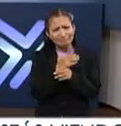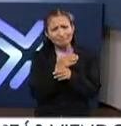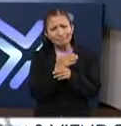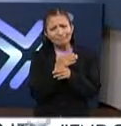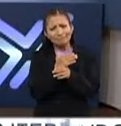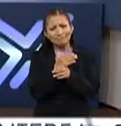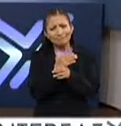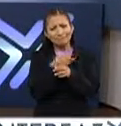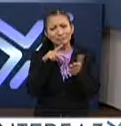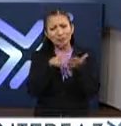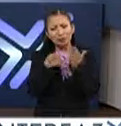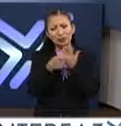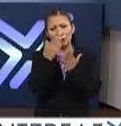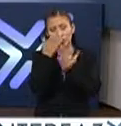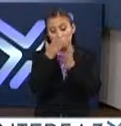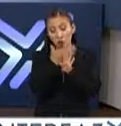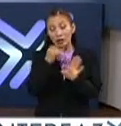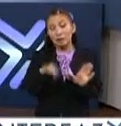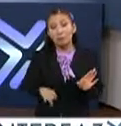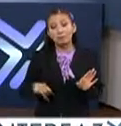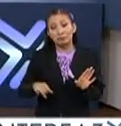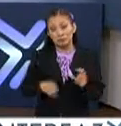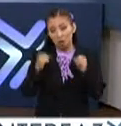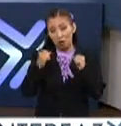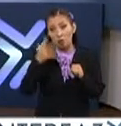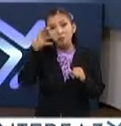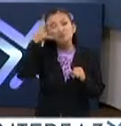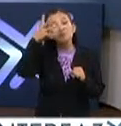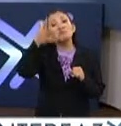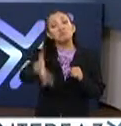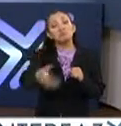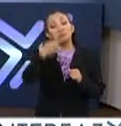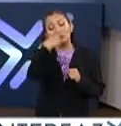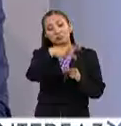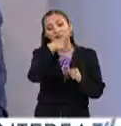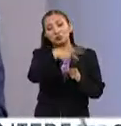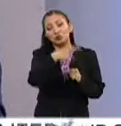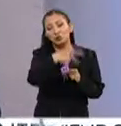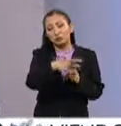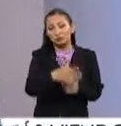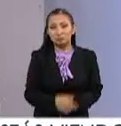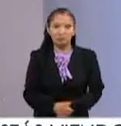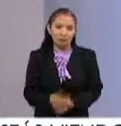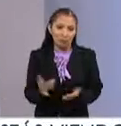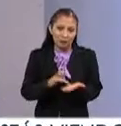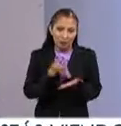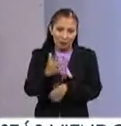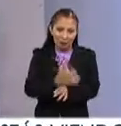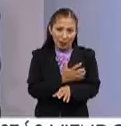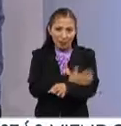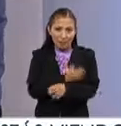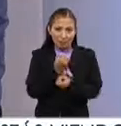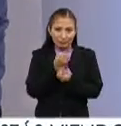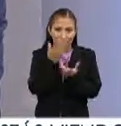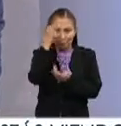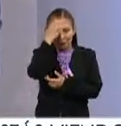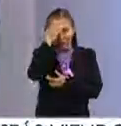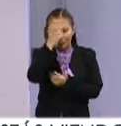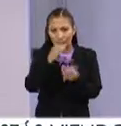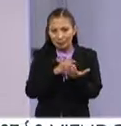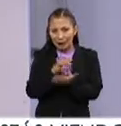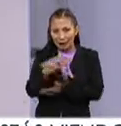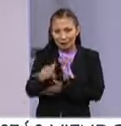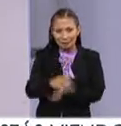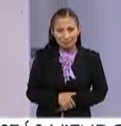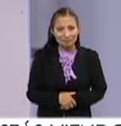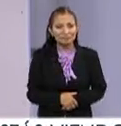proyecto académico muy interesante y seguramente eso se verá reflejado en tu futuro. Gracias por estar con nosotros y compartirnos esta experiencia. Muchas gracias.